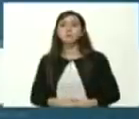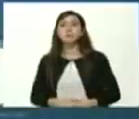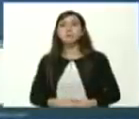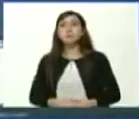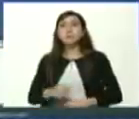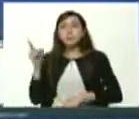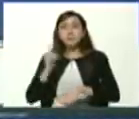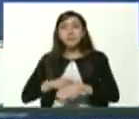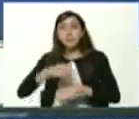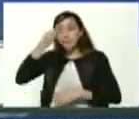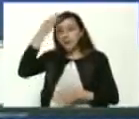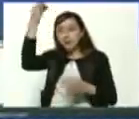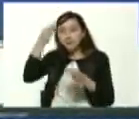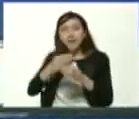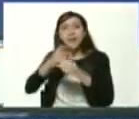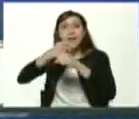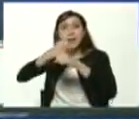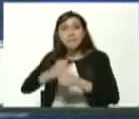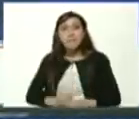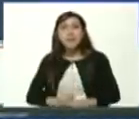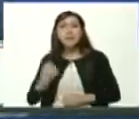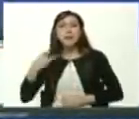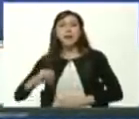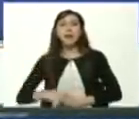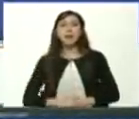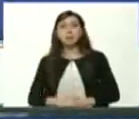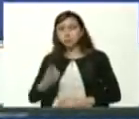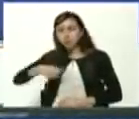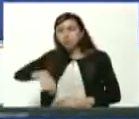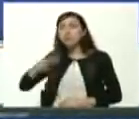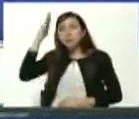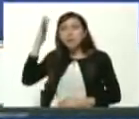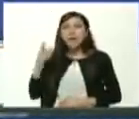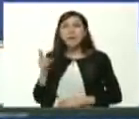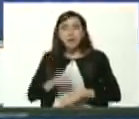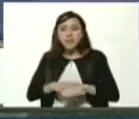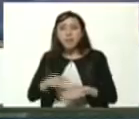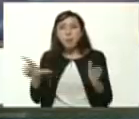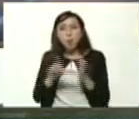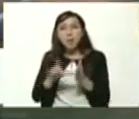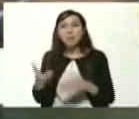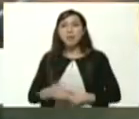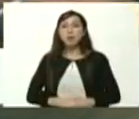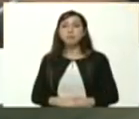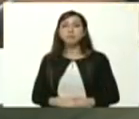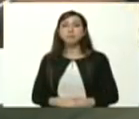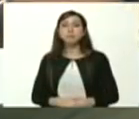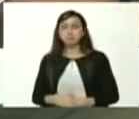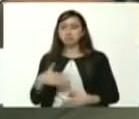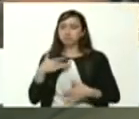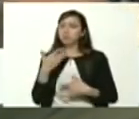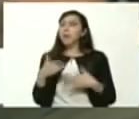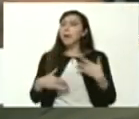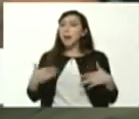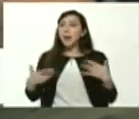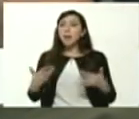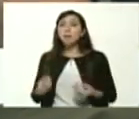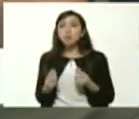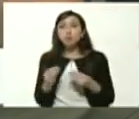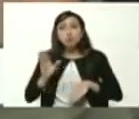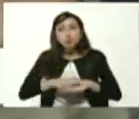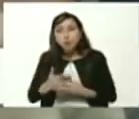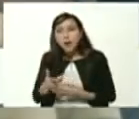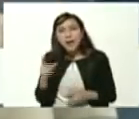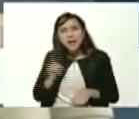de fe de esperanza esa es la etapa de ustedes muchachos en los liceos me alegra mucho teníamos